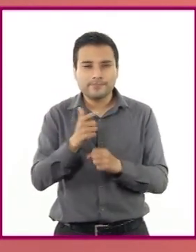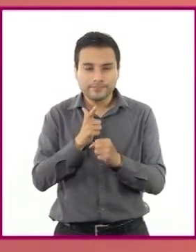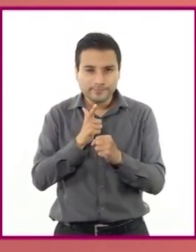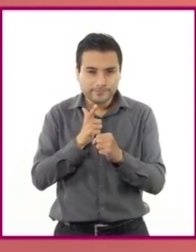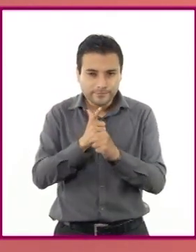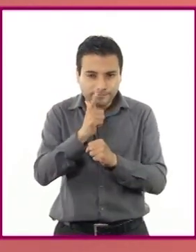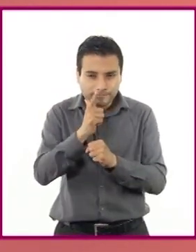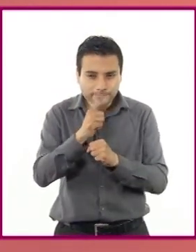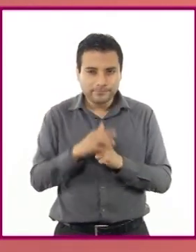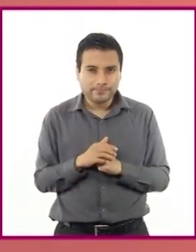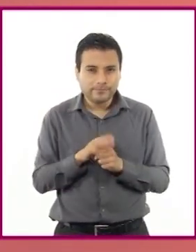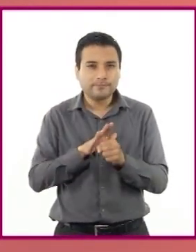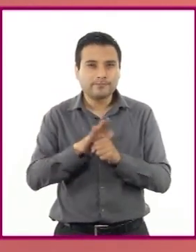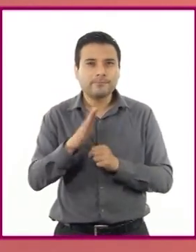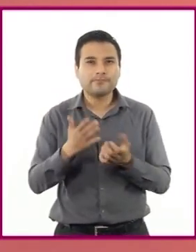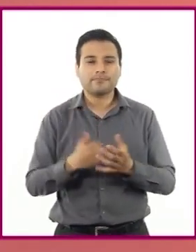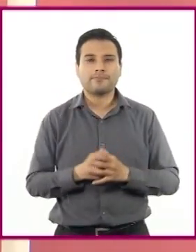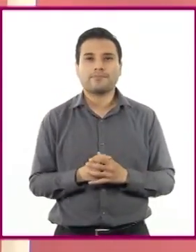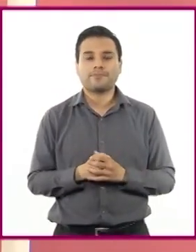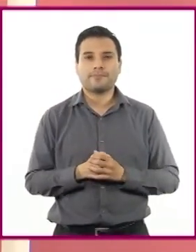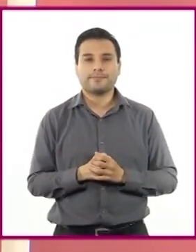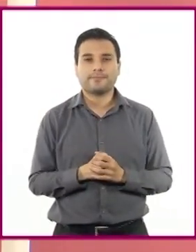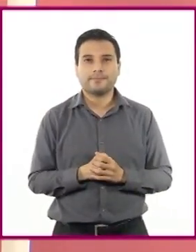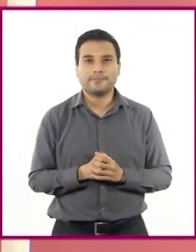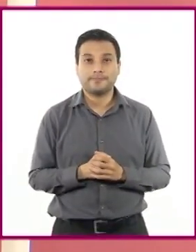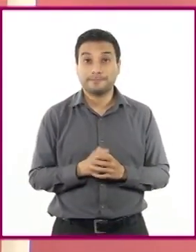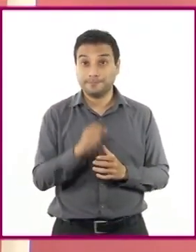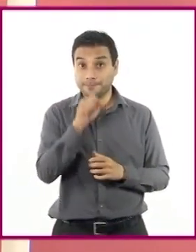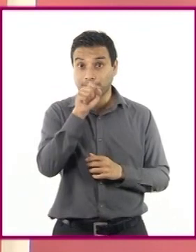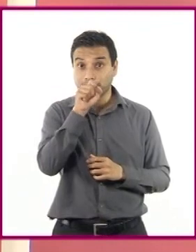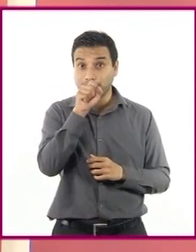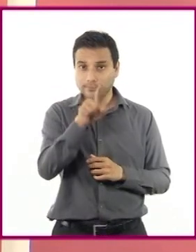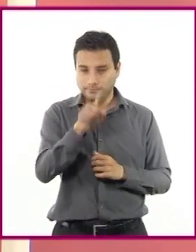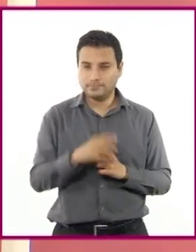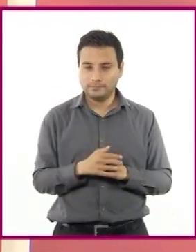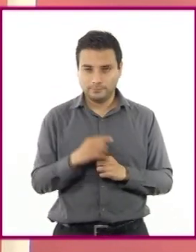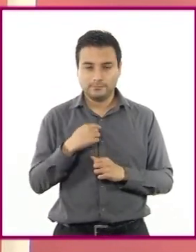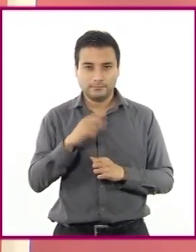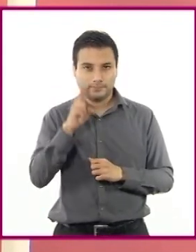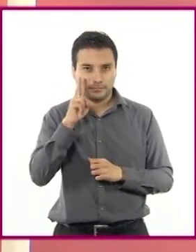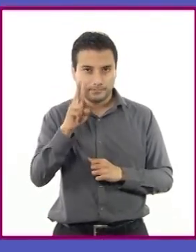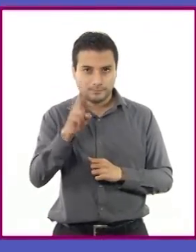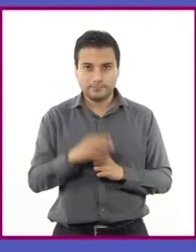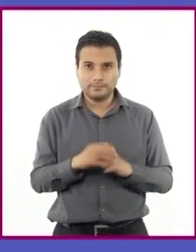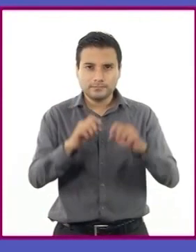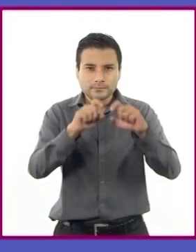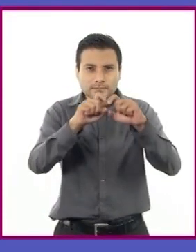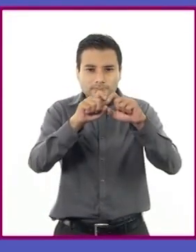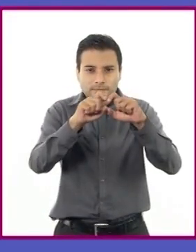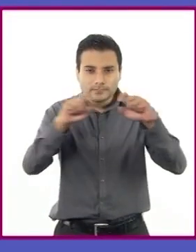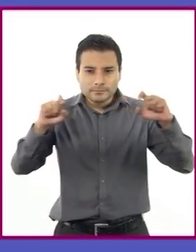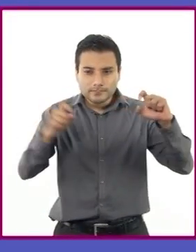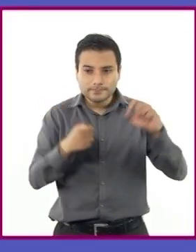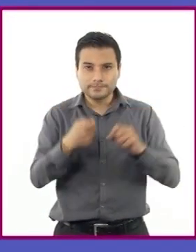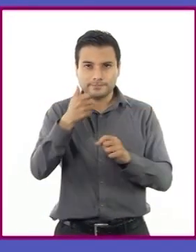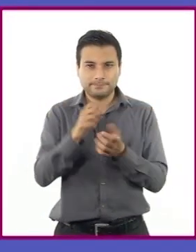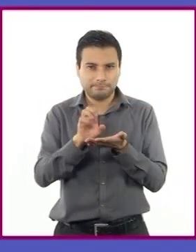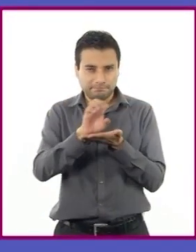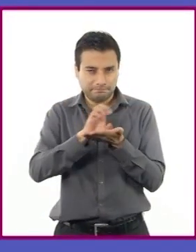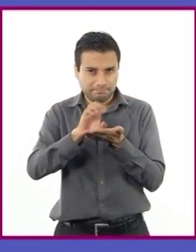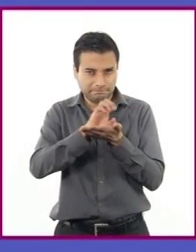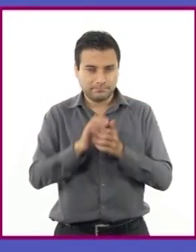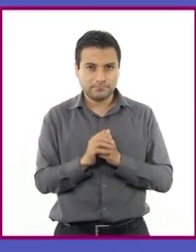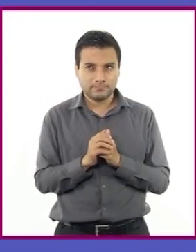característica de este tipo de texto? También vi que dice primera escena al inicio. Y bueno,